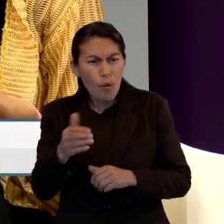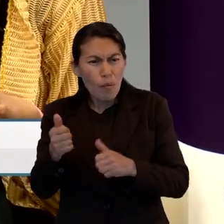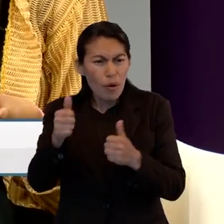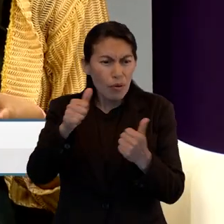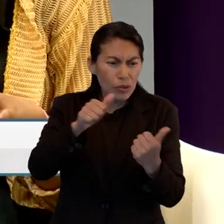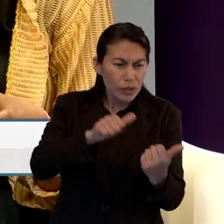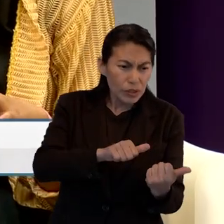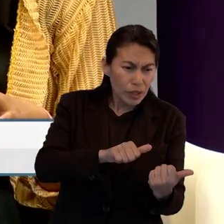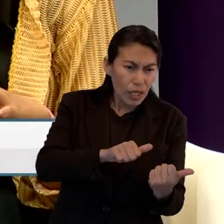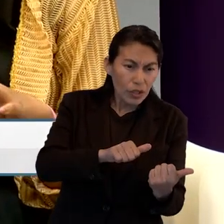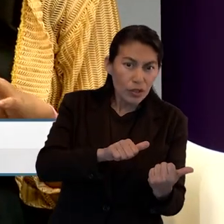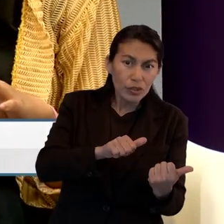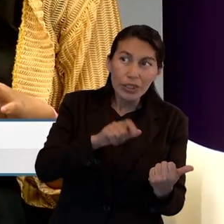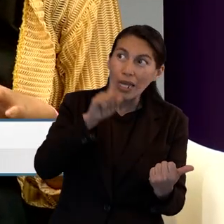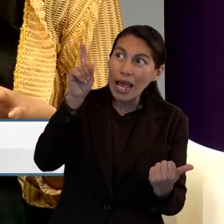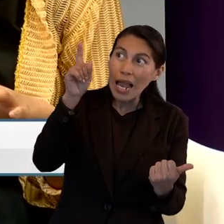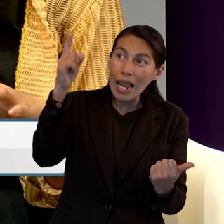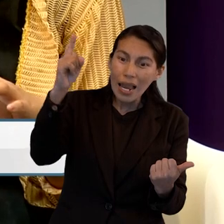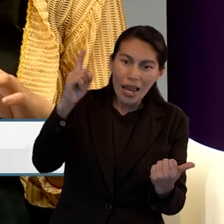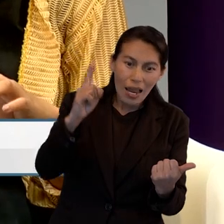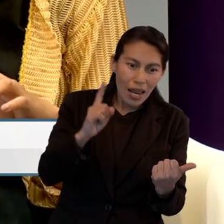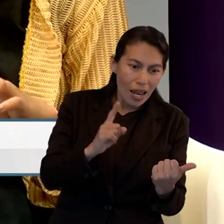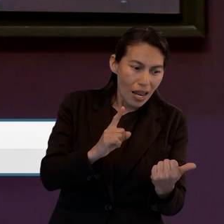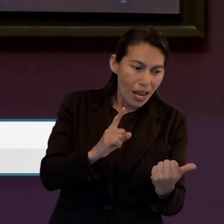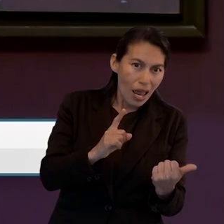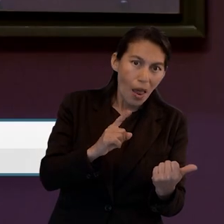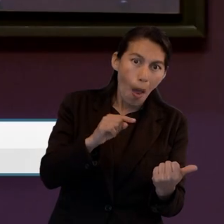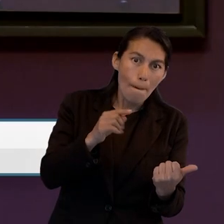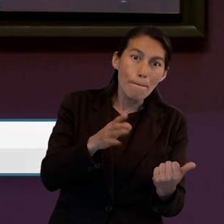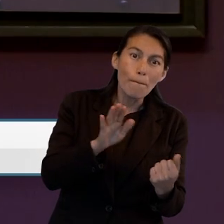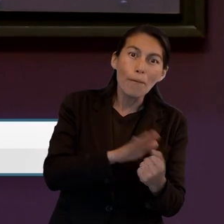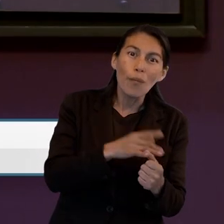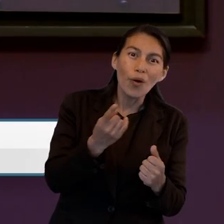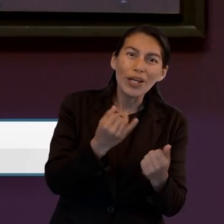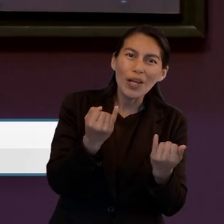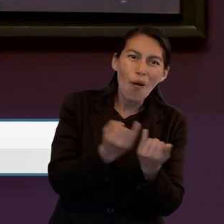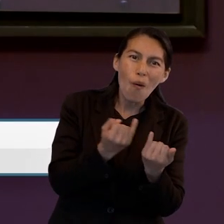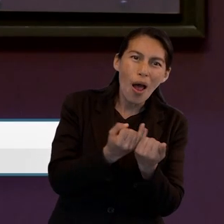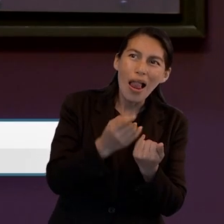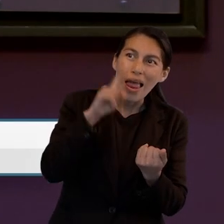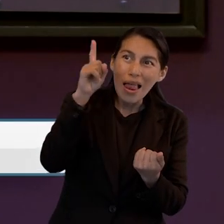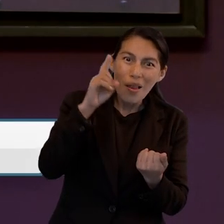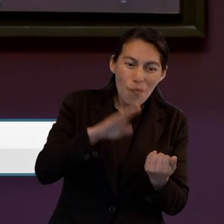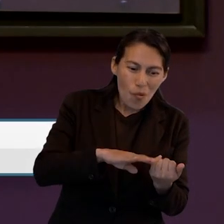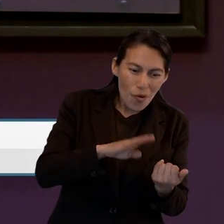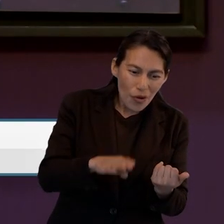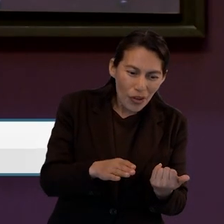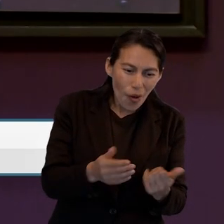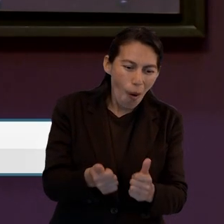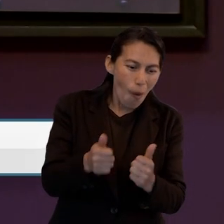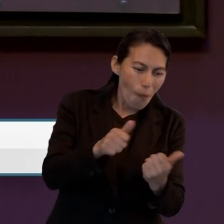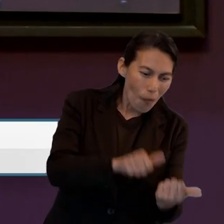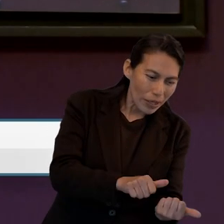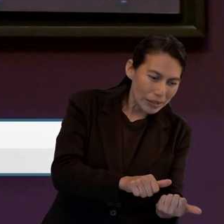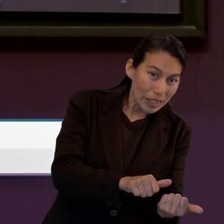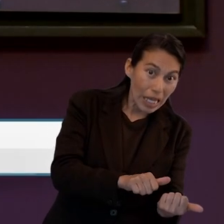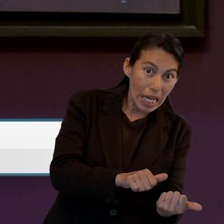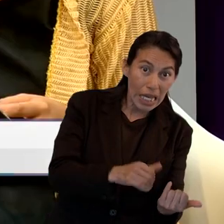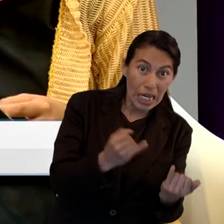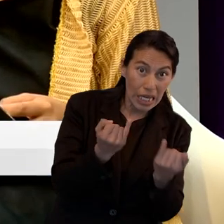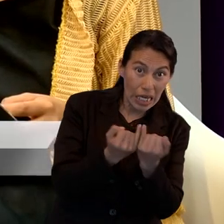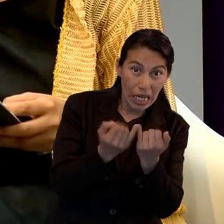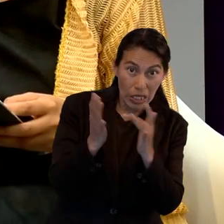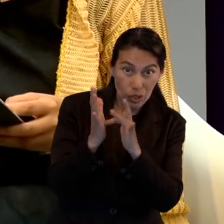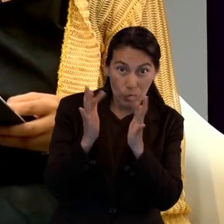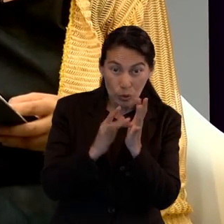bautizados en su muerte? Porque somos sepultados juntamente con Él para muerte por el bautismo, a fin de que como Cristo resucitó de los